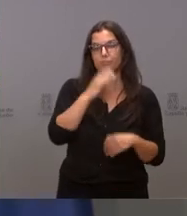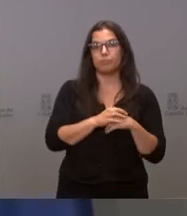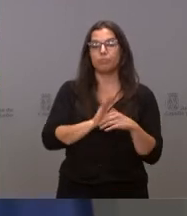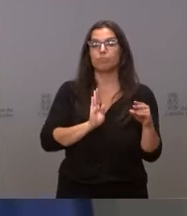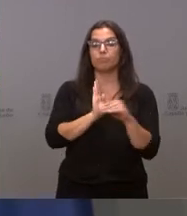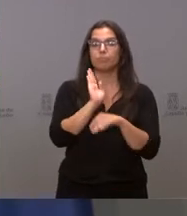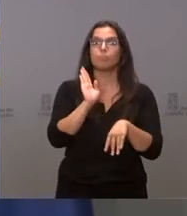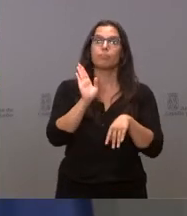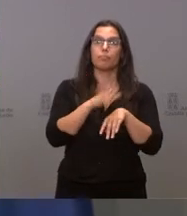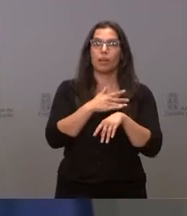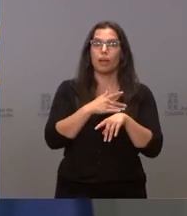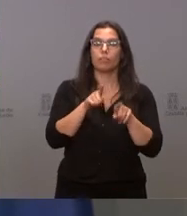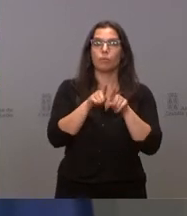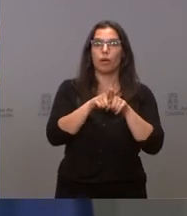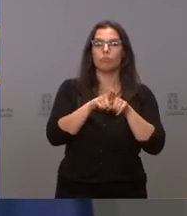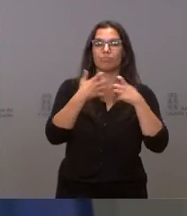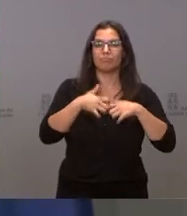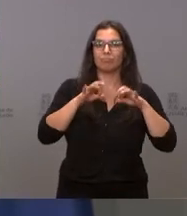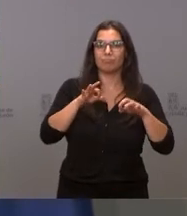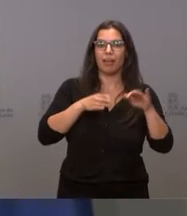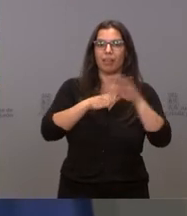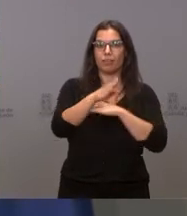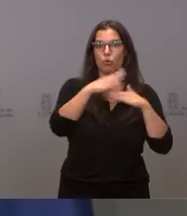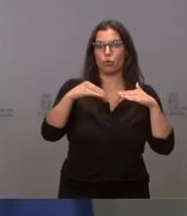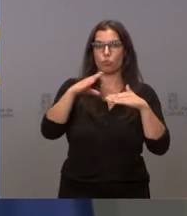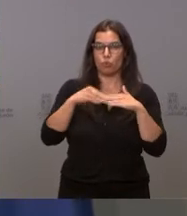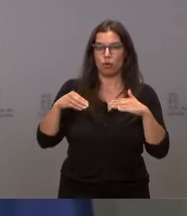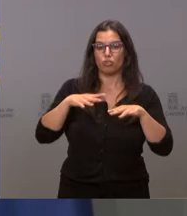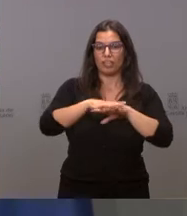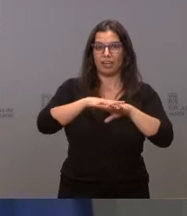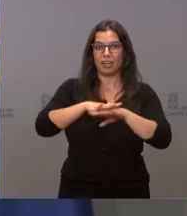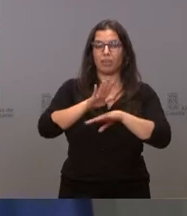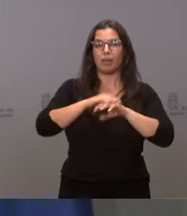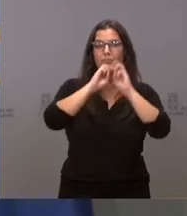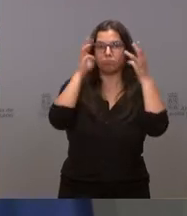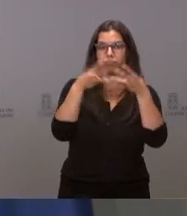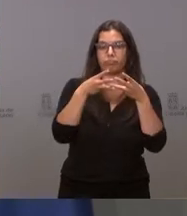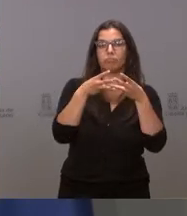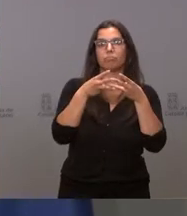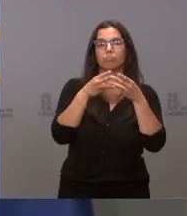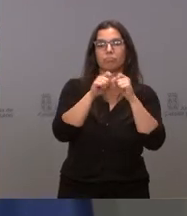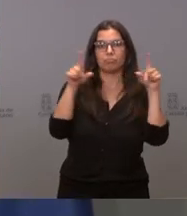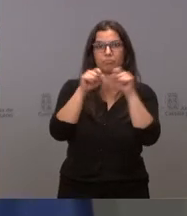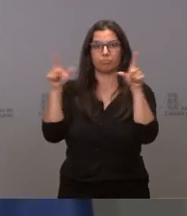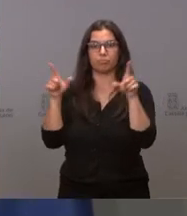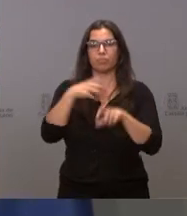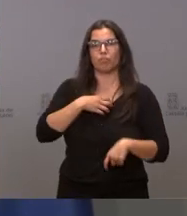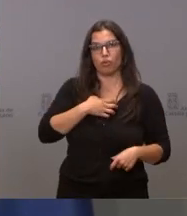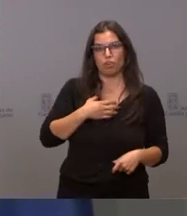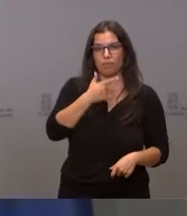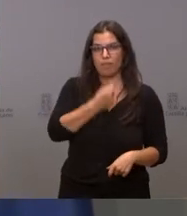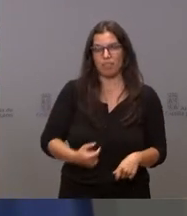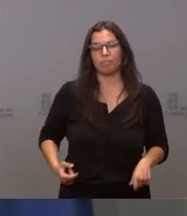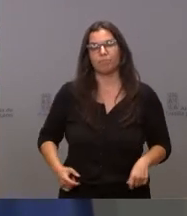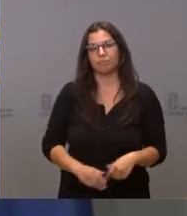conmutadores de red de acceso a usuarios para facilitar la conectividad de nuestros empleados públicos.